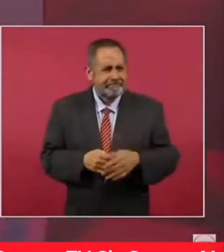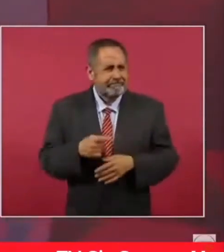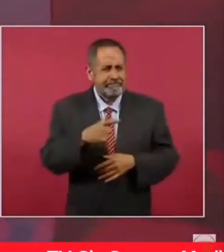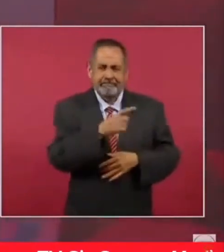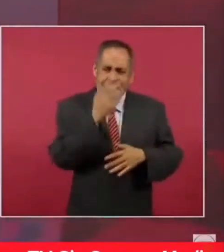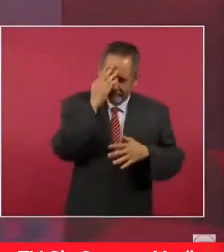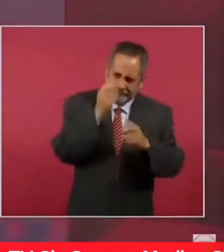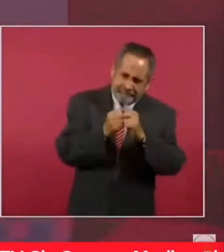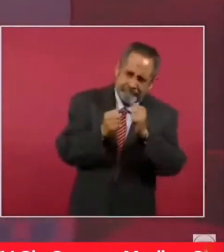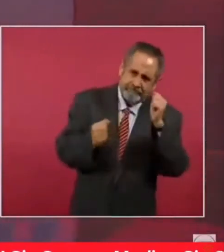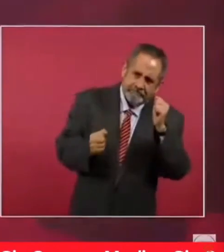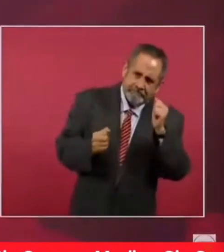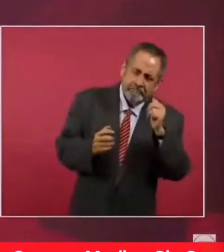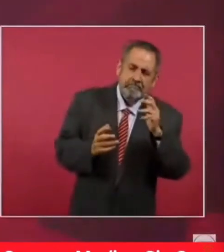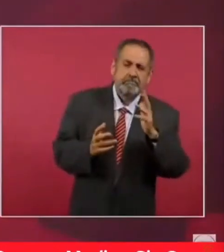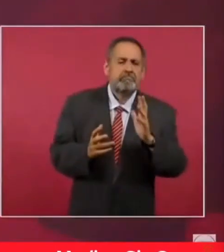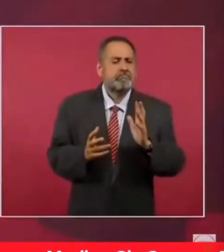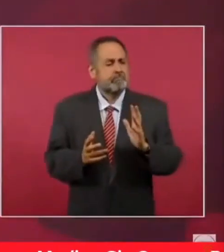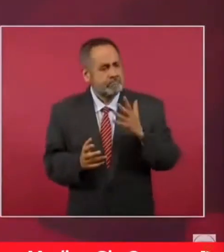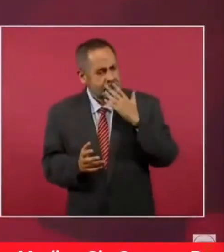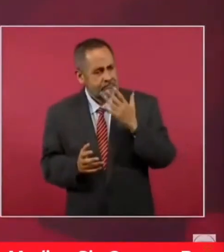está más articulado,